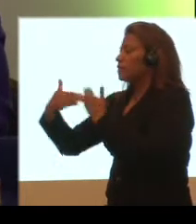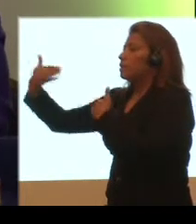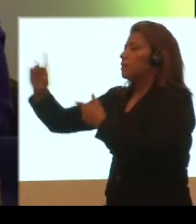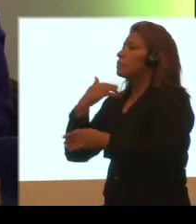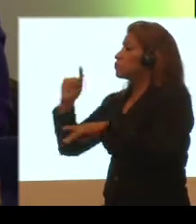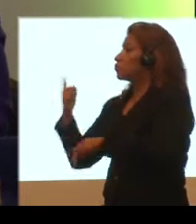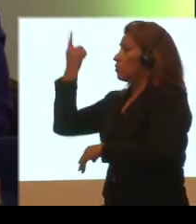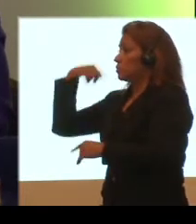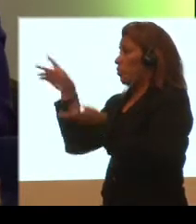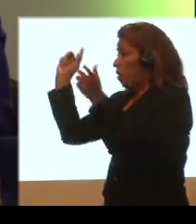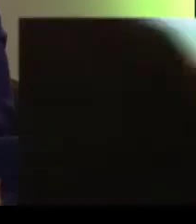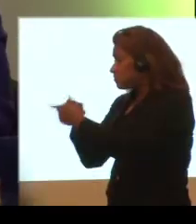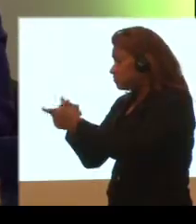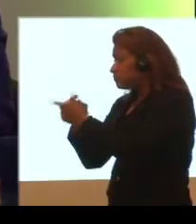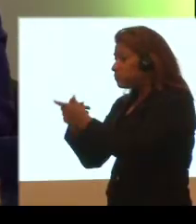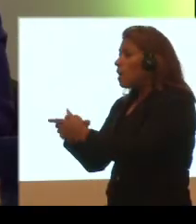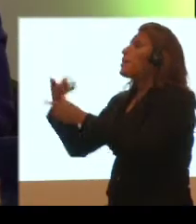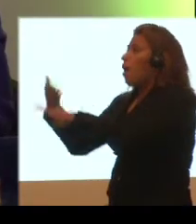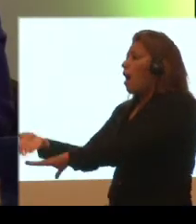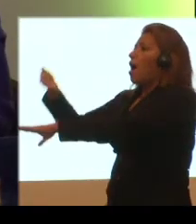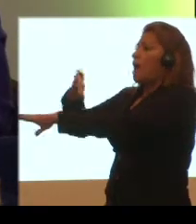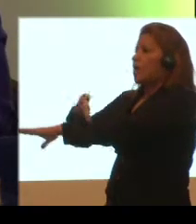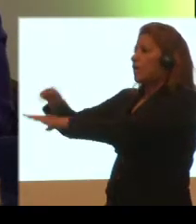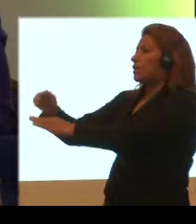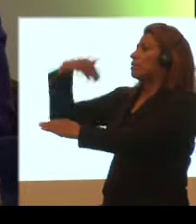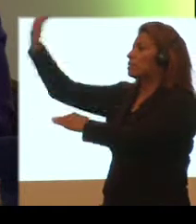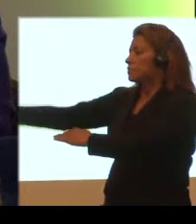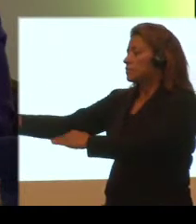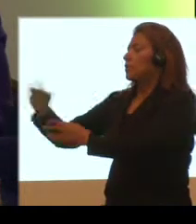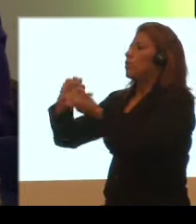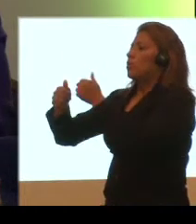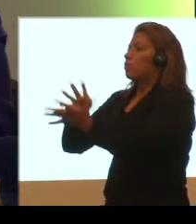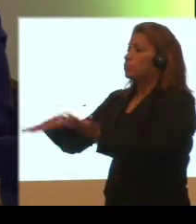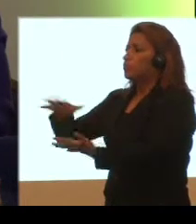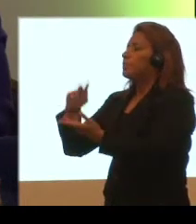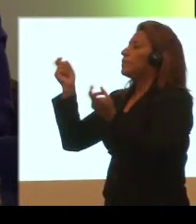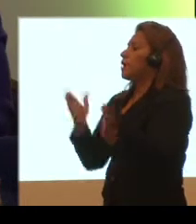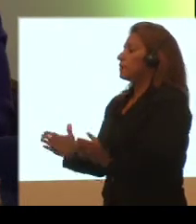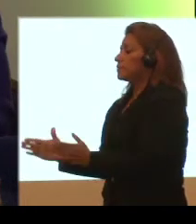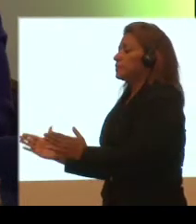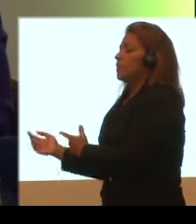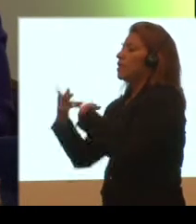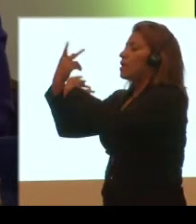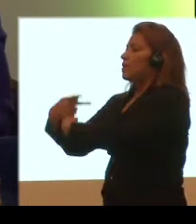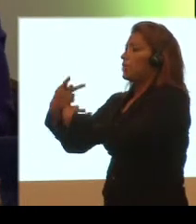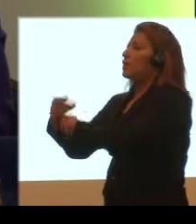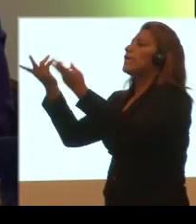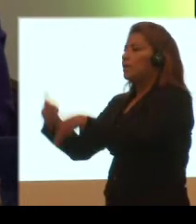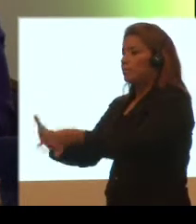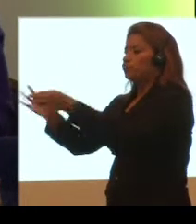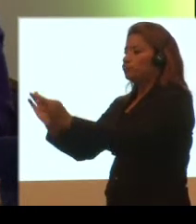una situación de emergencia, sino también antes y después de manera que se realicen tanto acciones de prevención como de